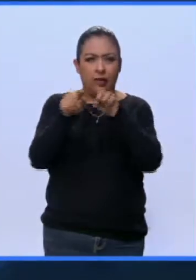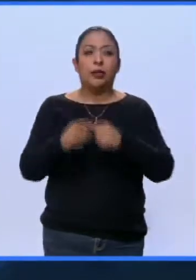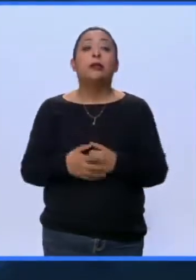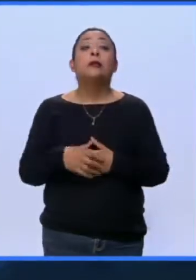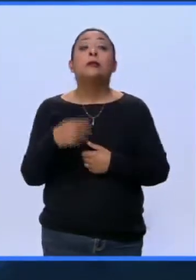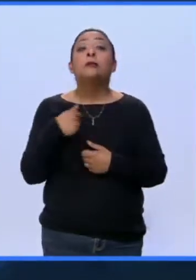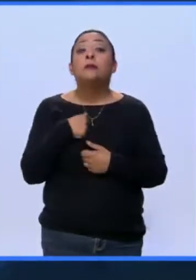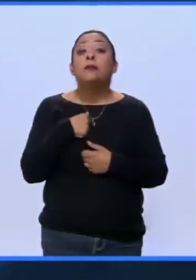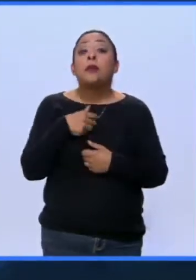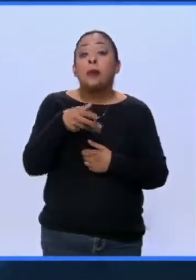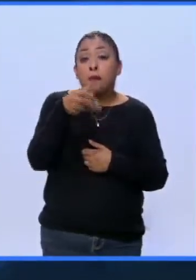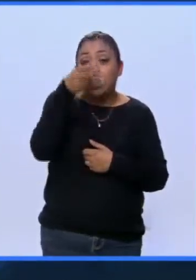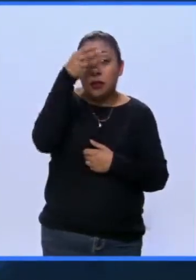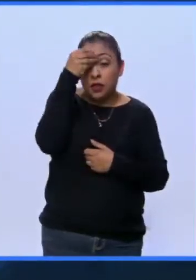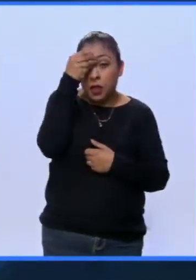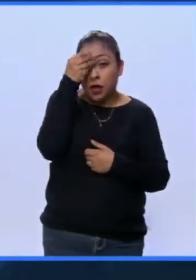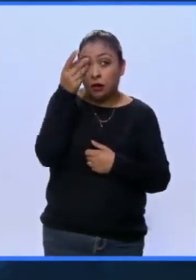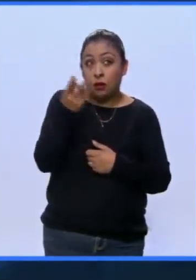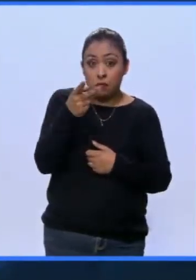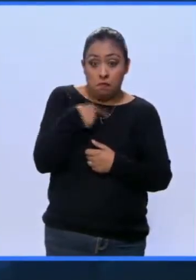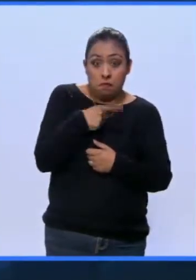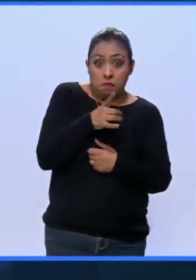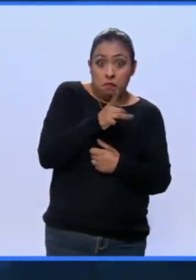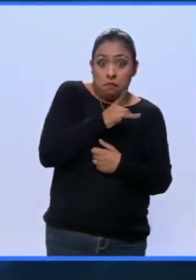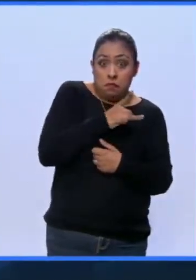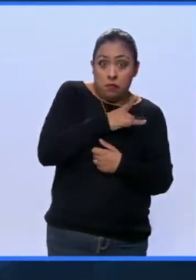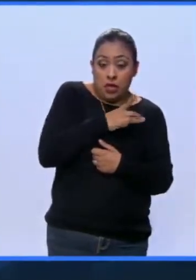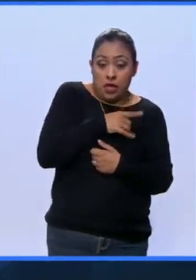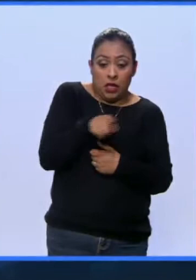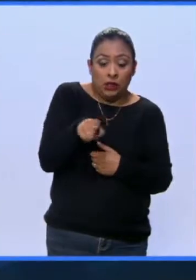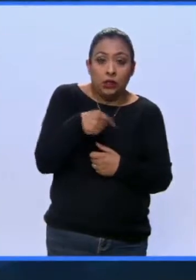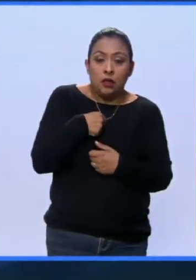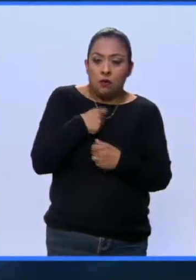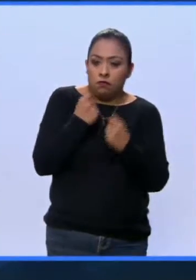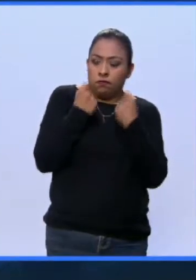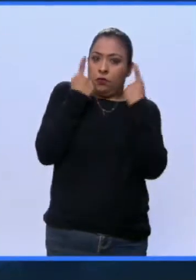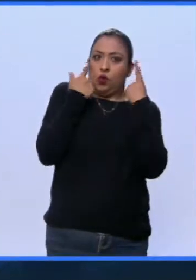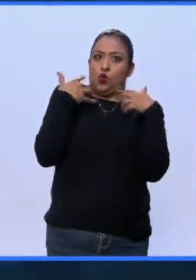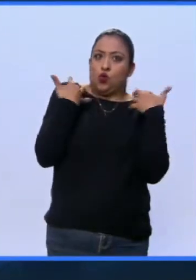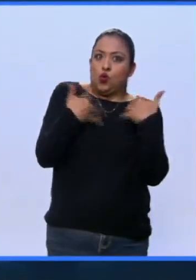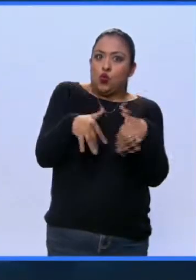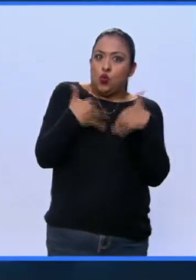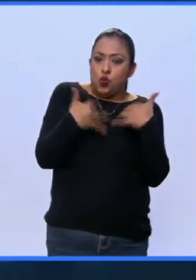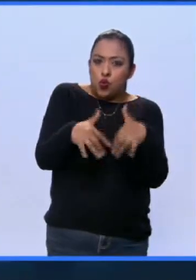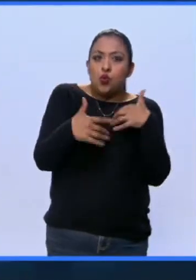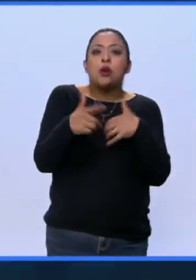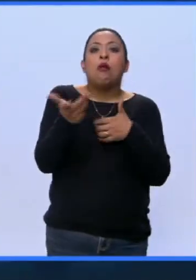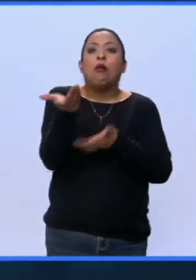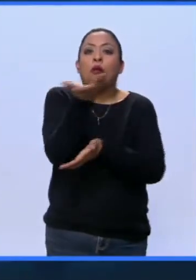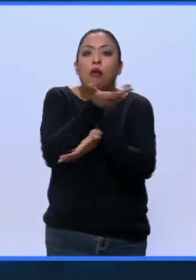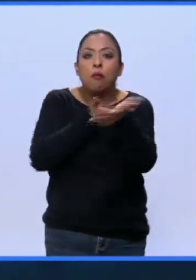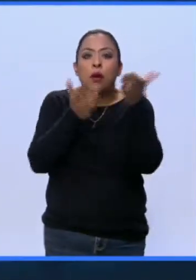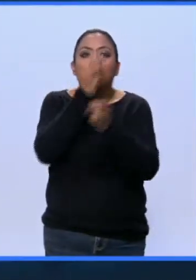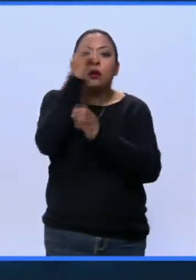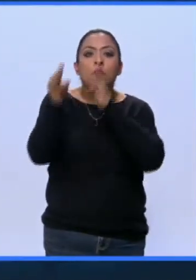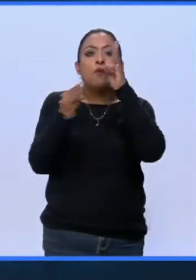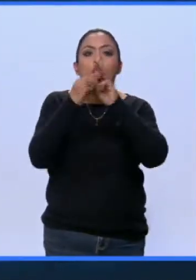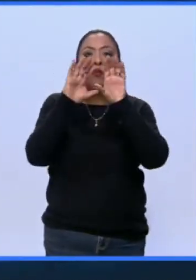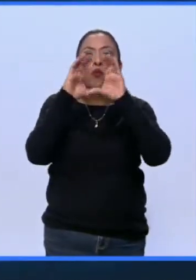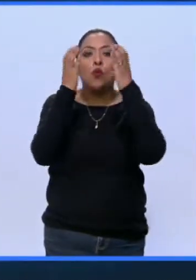Aprendieron mutuamente a temerse, a admirarse, a compartir un planeta.